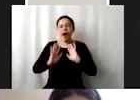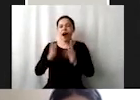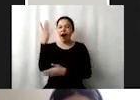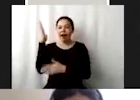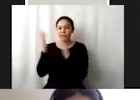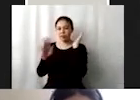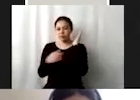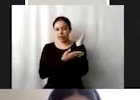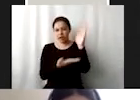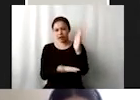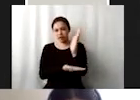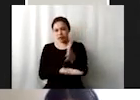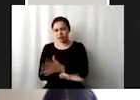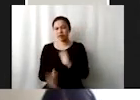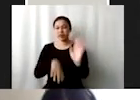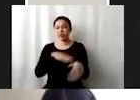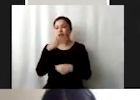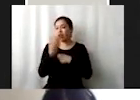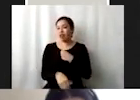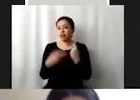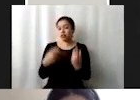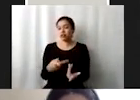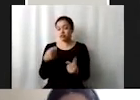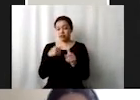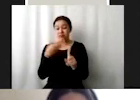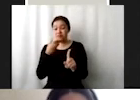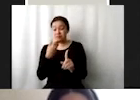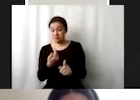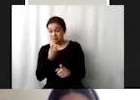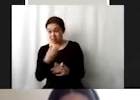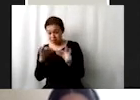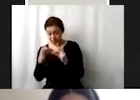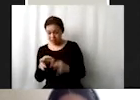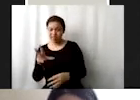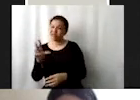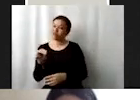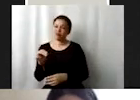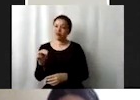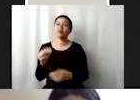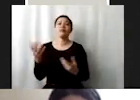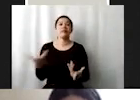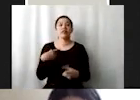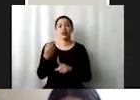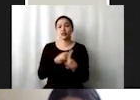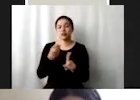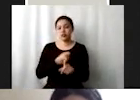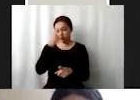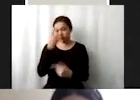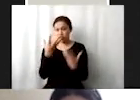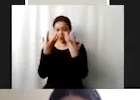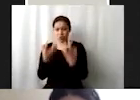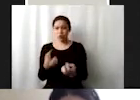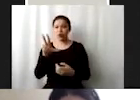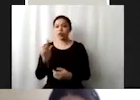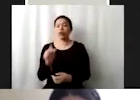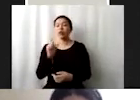somos un país que no está haciendo muy bien su trabajo en este aspecto y bueno luchar contra la desertificación rehabilitar